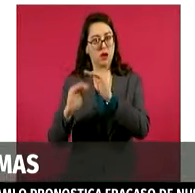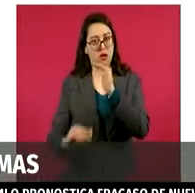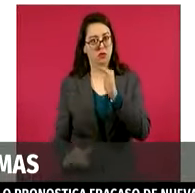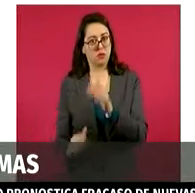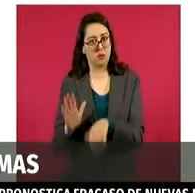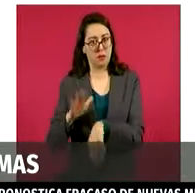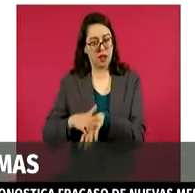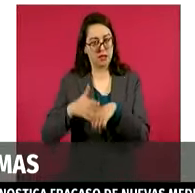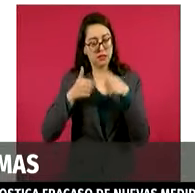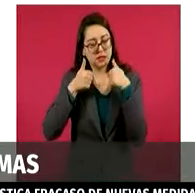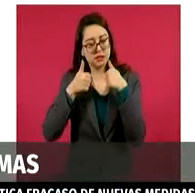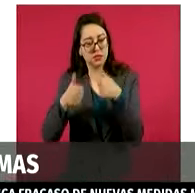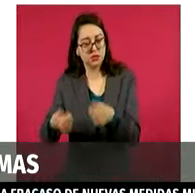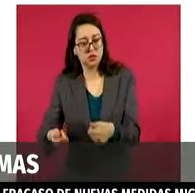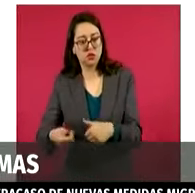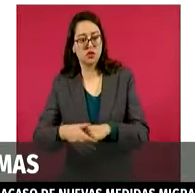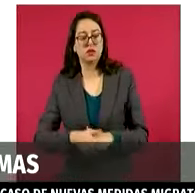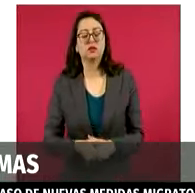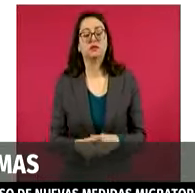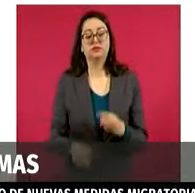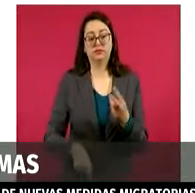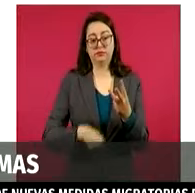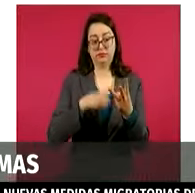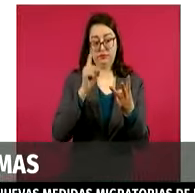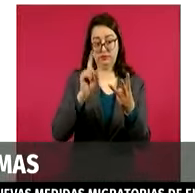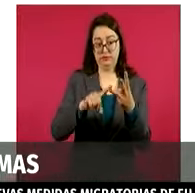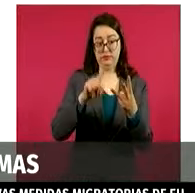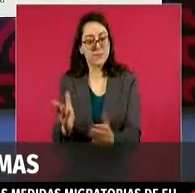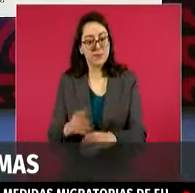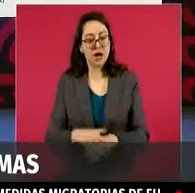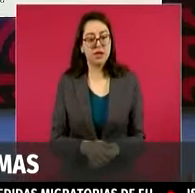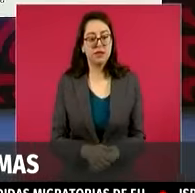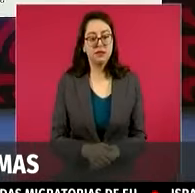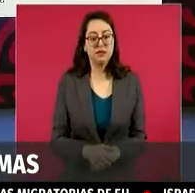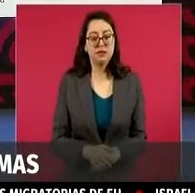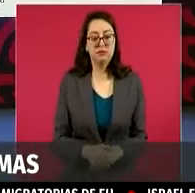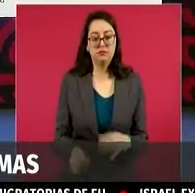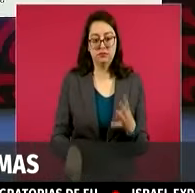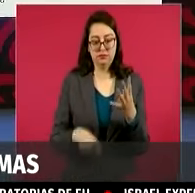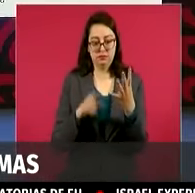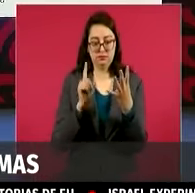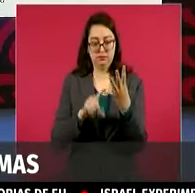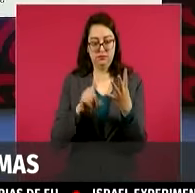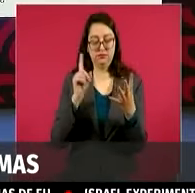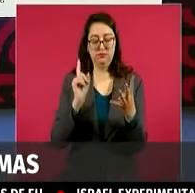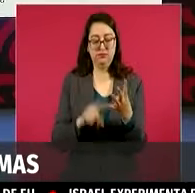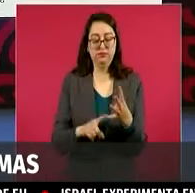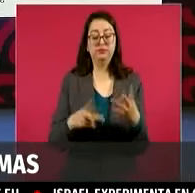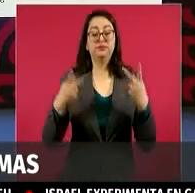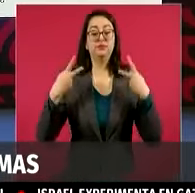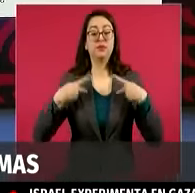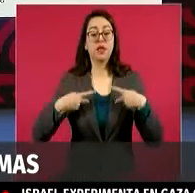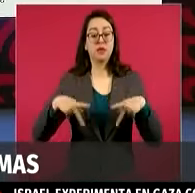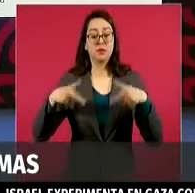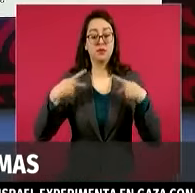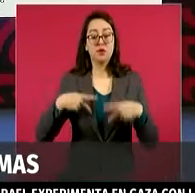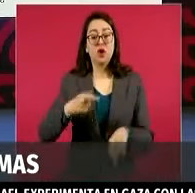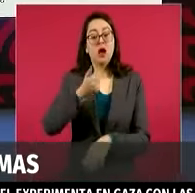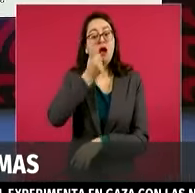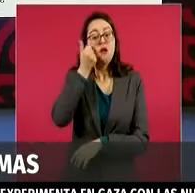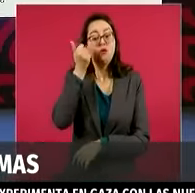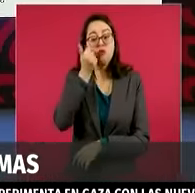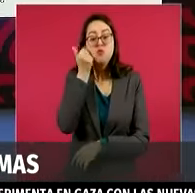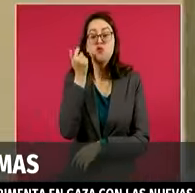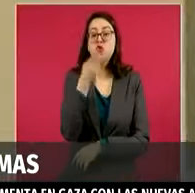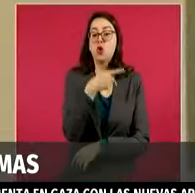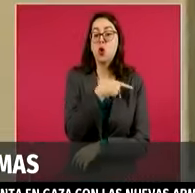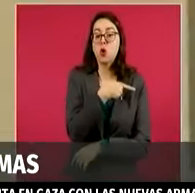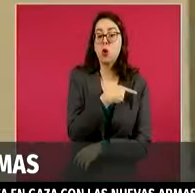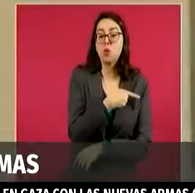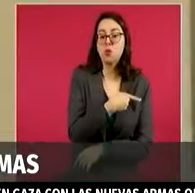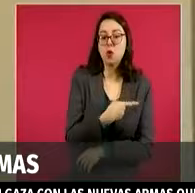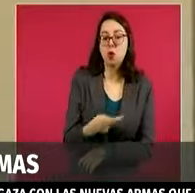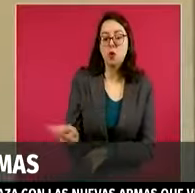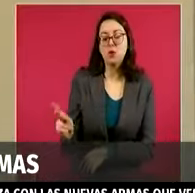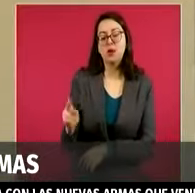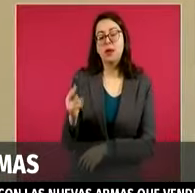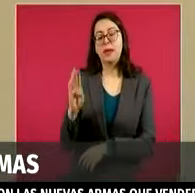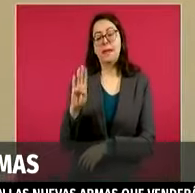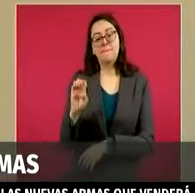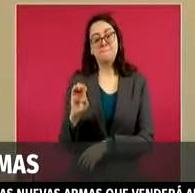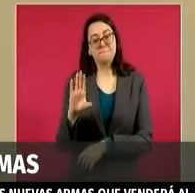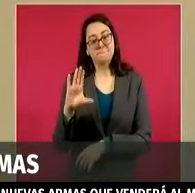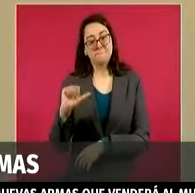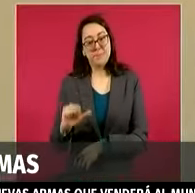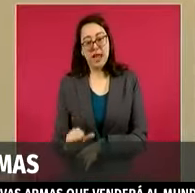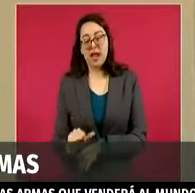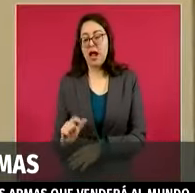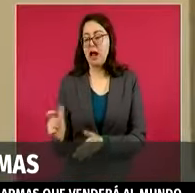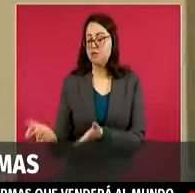funciones al órgano electoral, pues claramente requiere tener la capacidad y los recursos técnicos, humanos